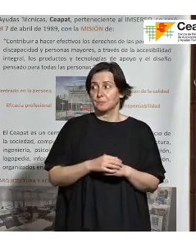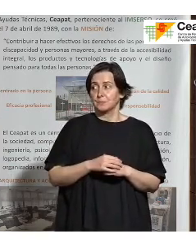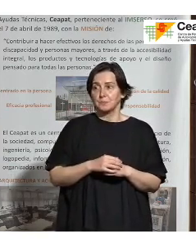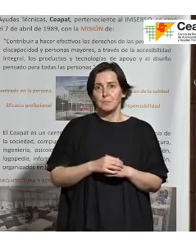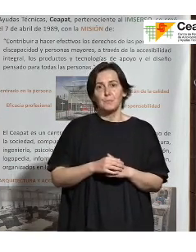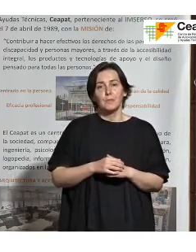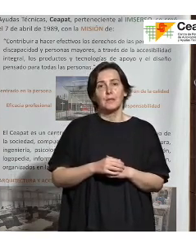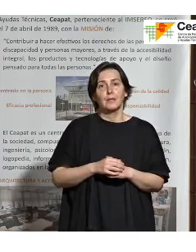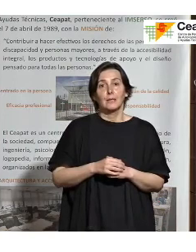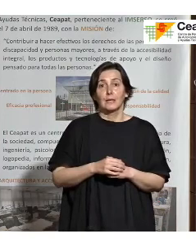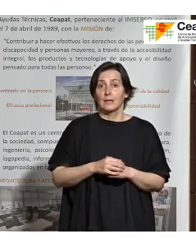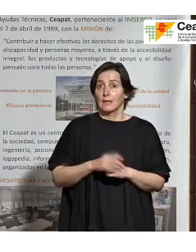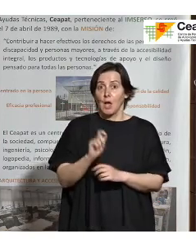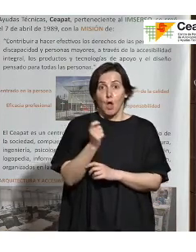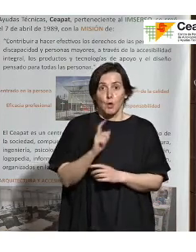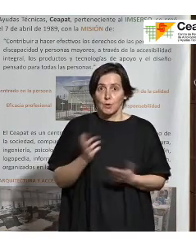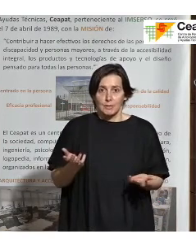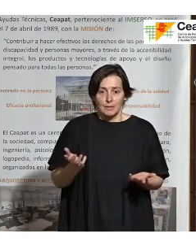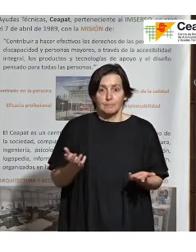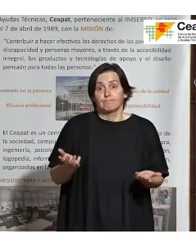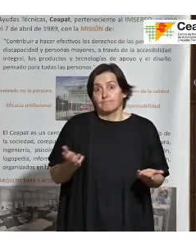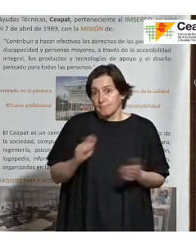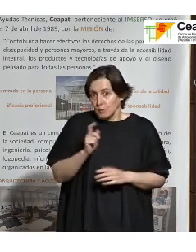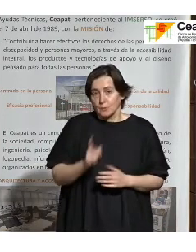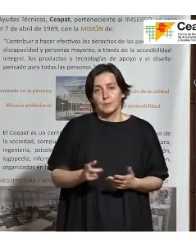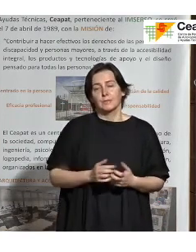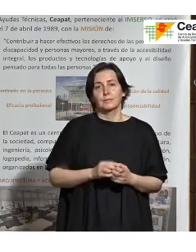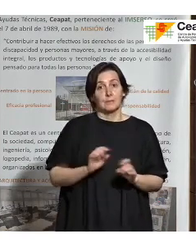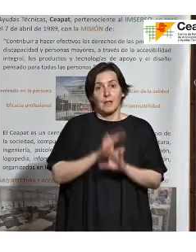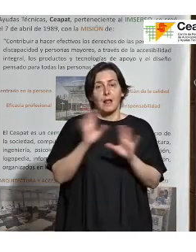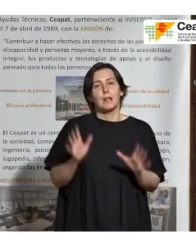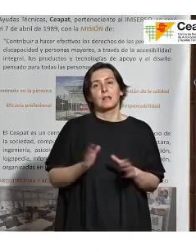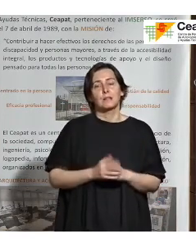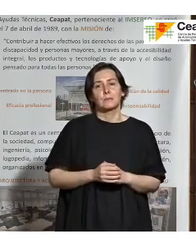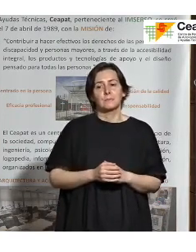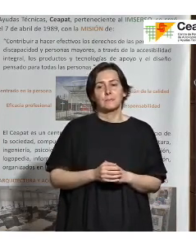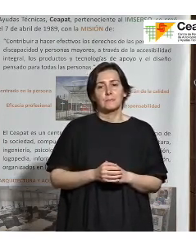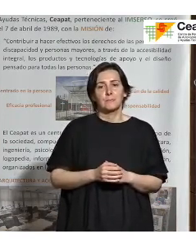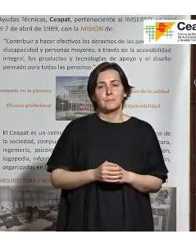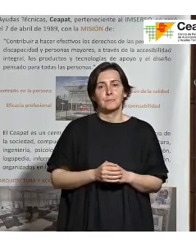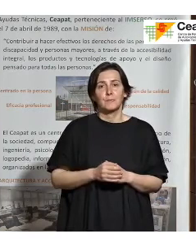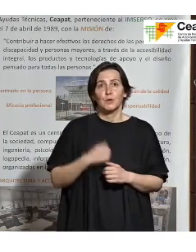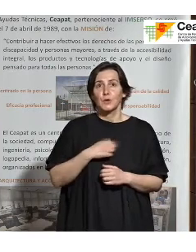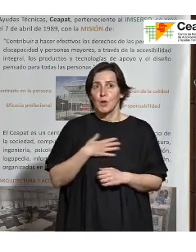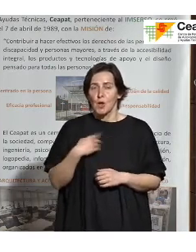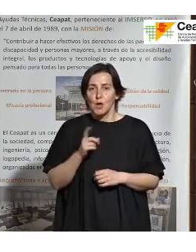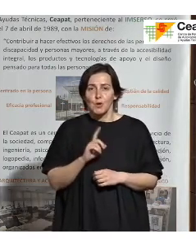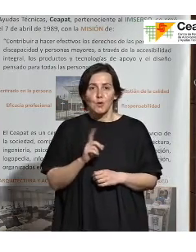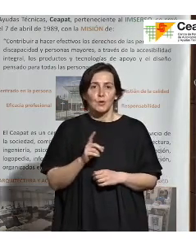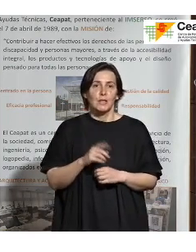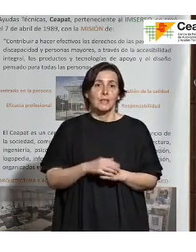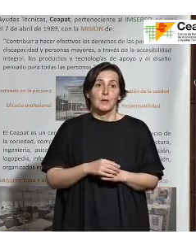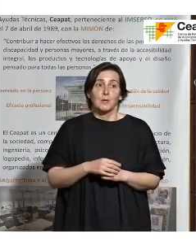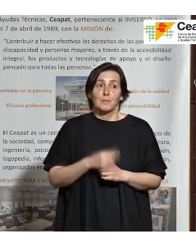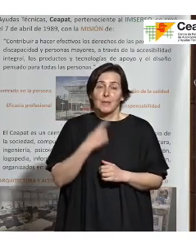no nos las hemos puesto. Yo creo que está bastante claro, pero yo no quiero hablar más